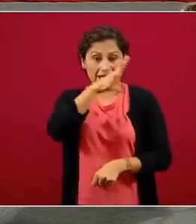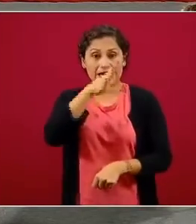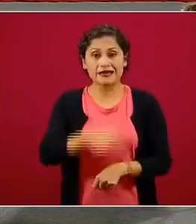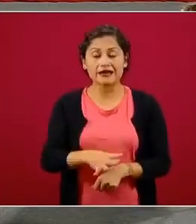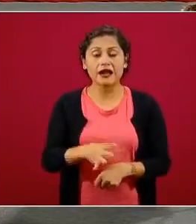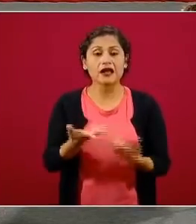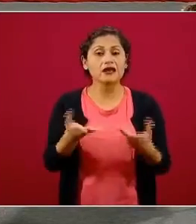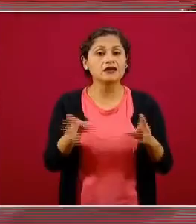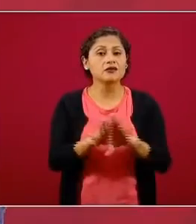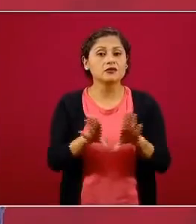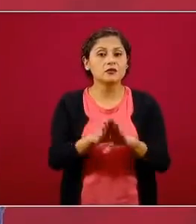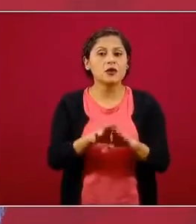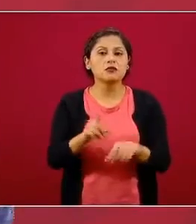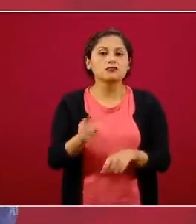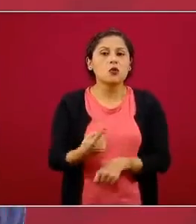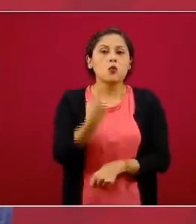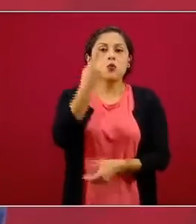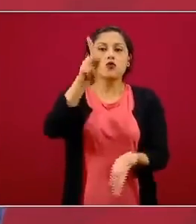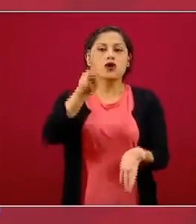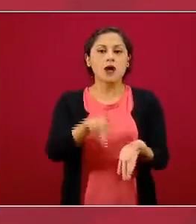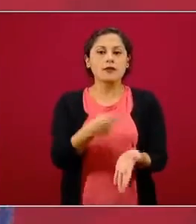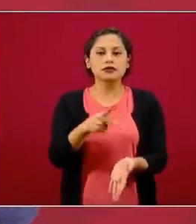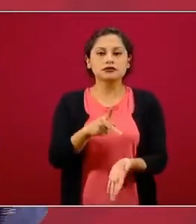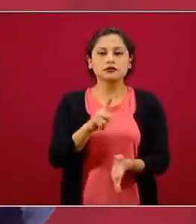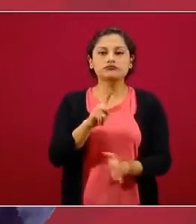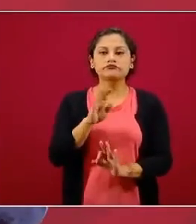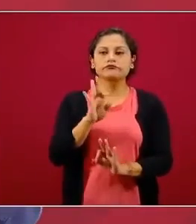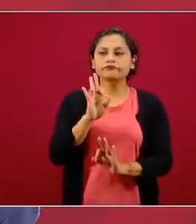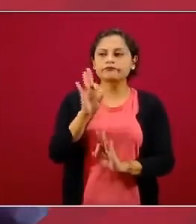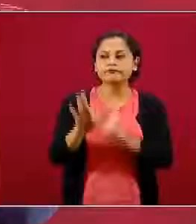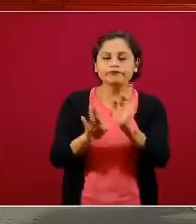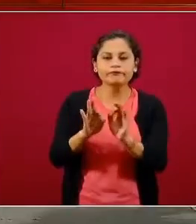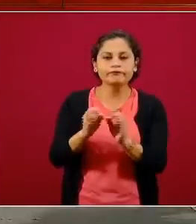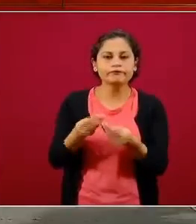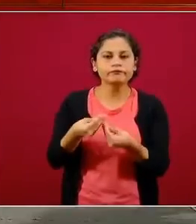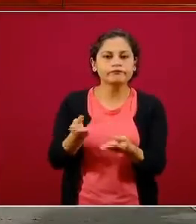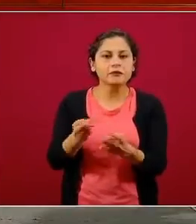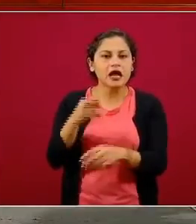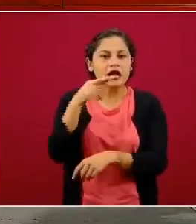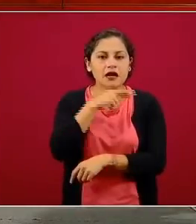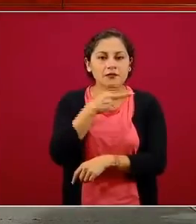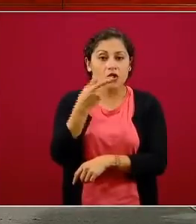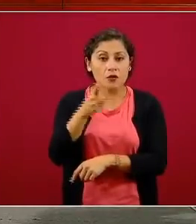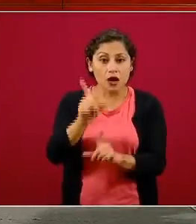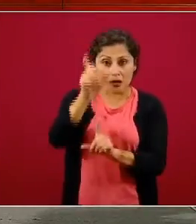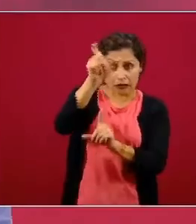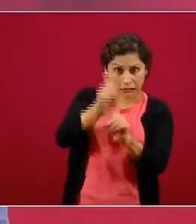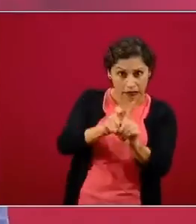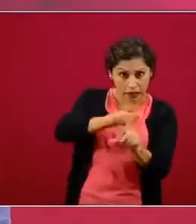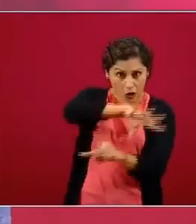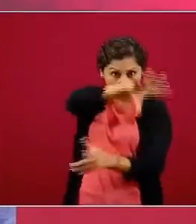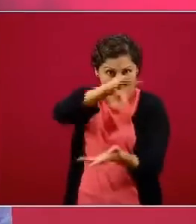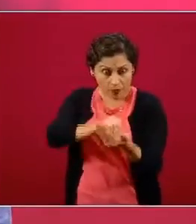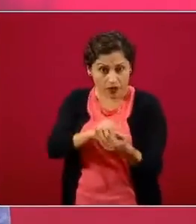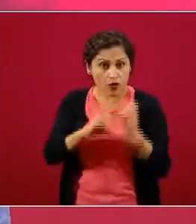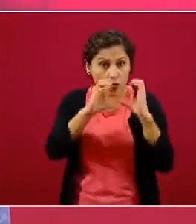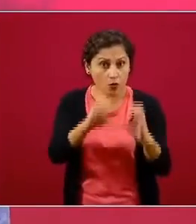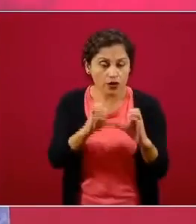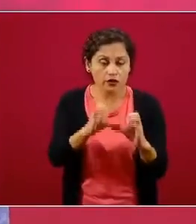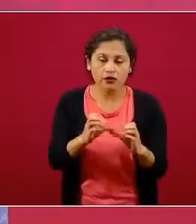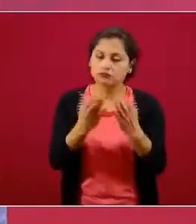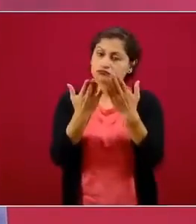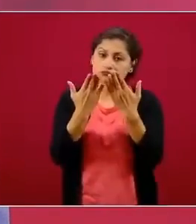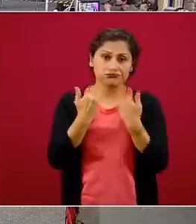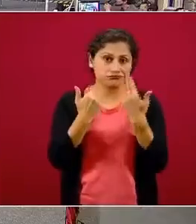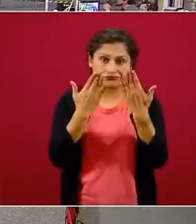de primera o única vez, no para el cuidado integral de la salud de una persona. Y en cambio proliferaron enormemente,